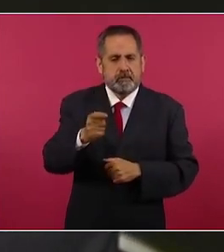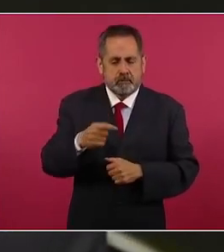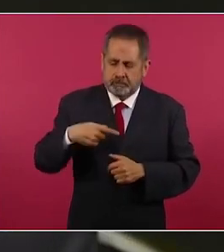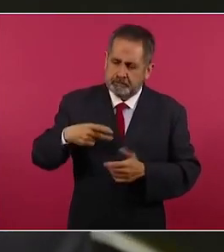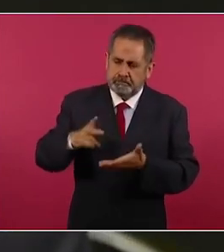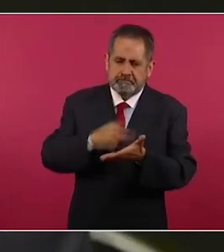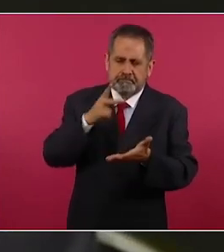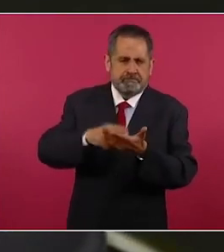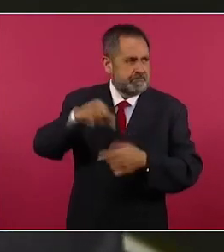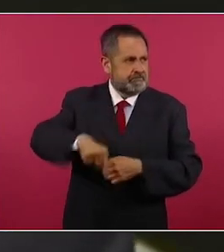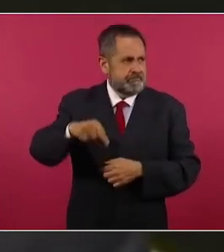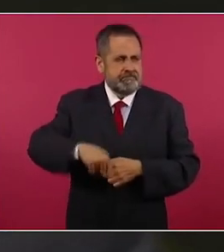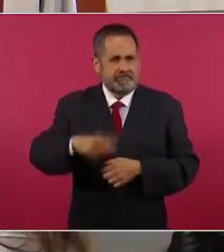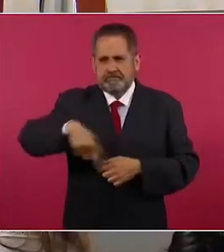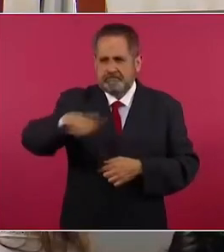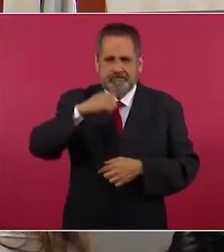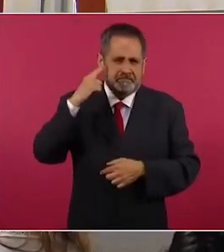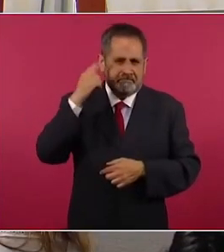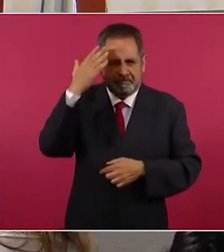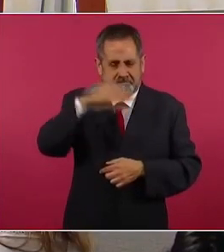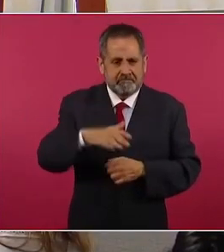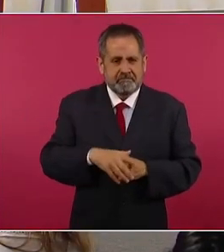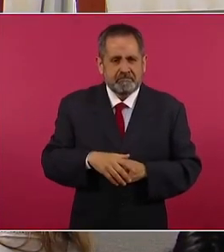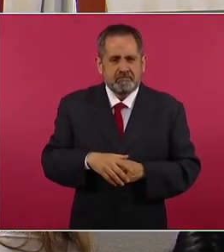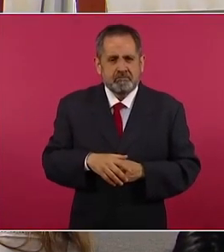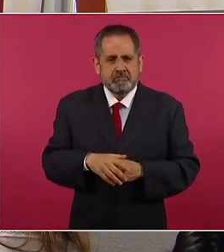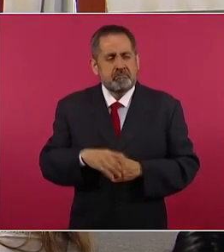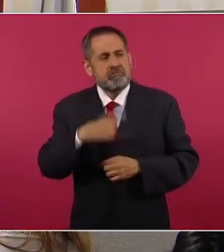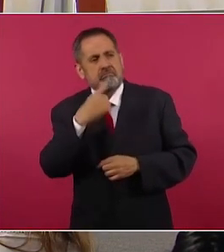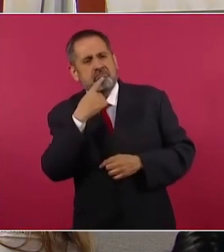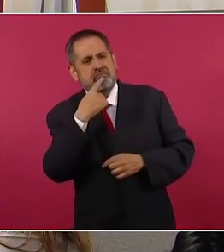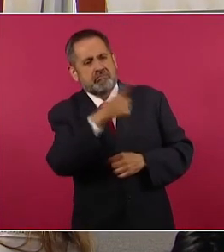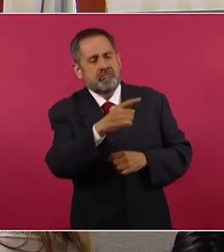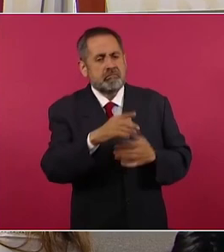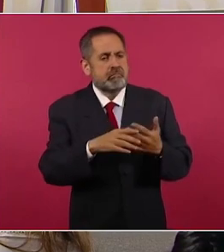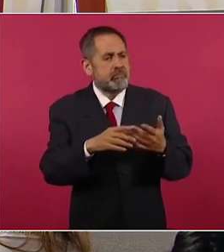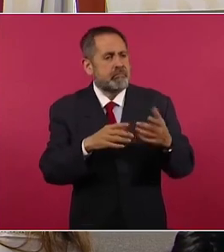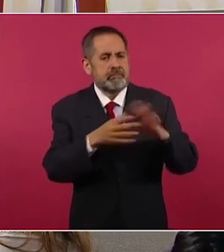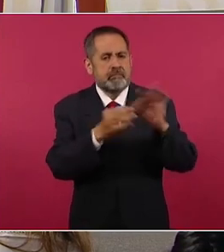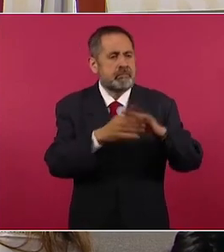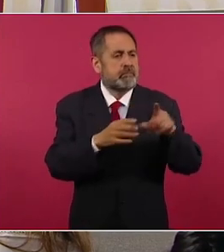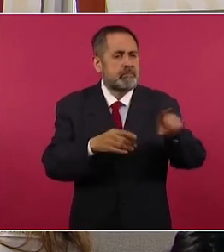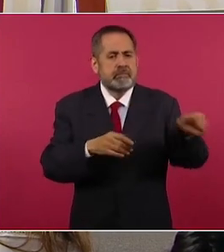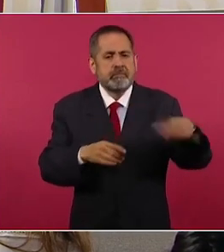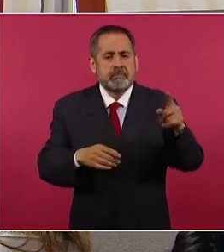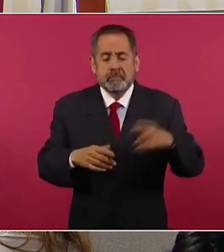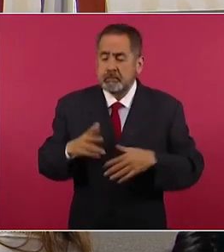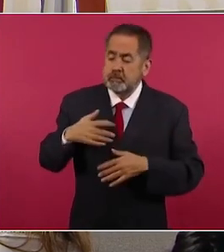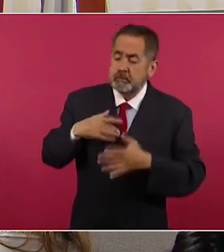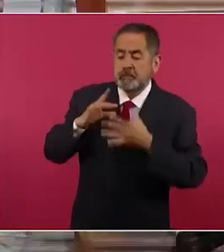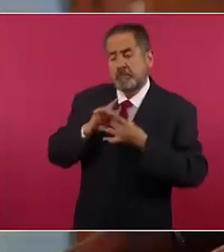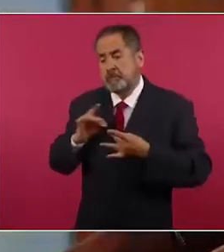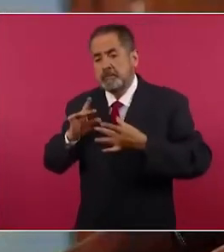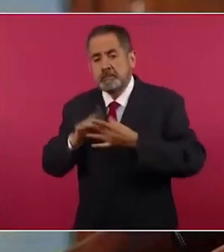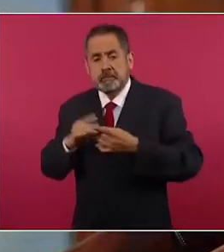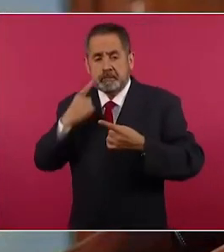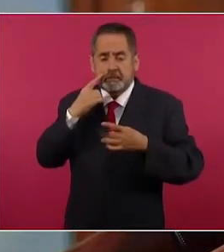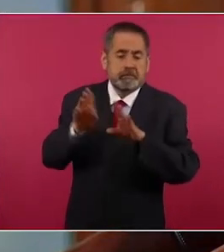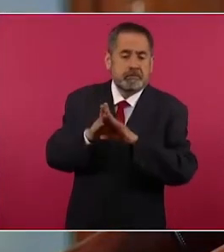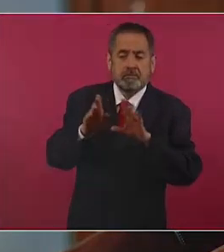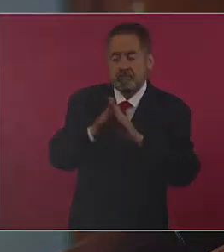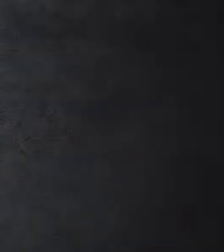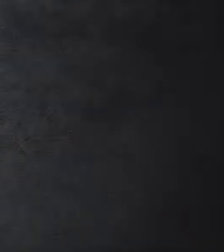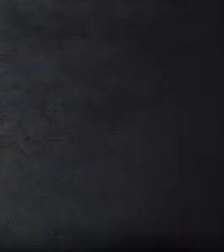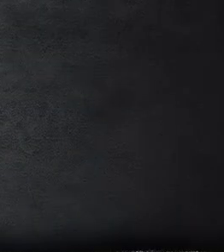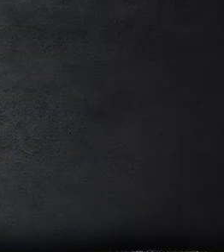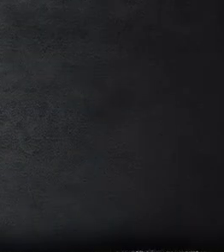lo hemos escuchado, que quienes me acusan tratan de justificar su actuación, hablando en nombre de la